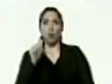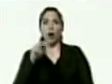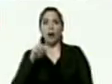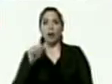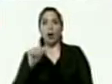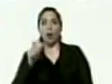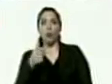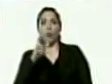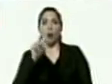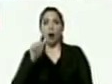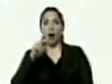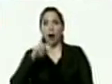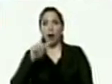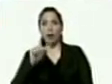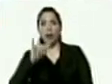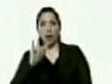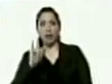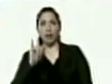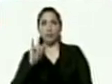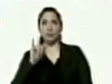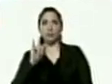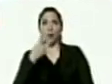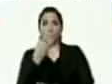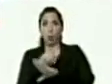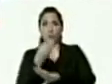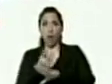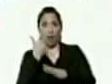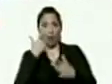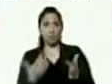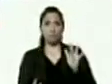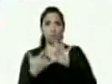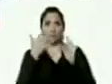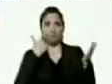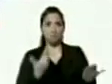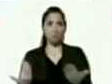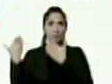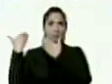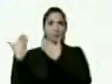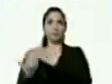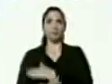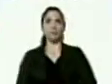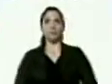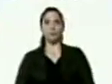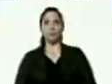allá en Monagas en Maturín adelante compañera Yelitze